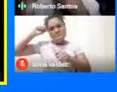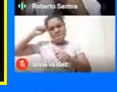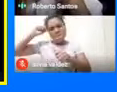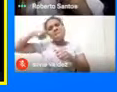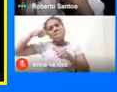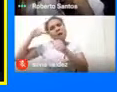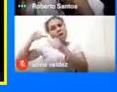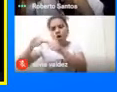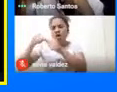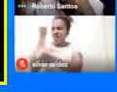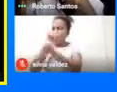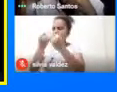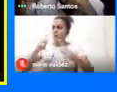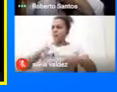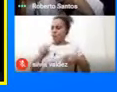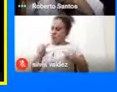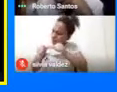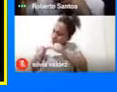identidad propia